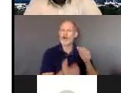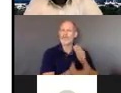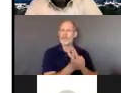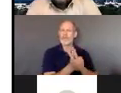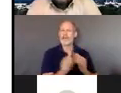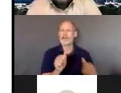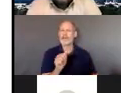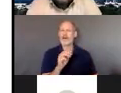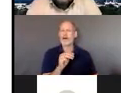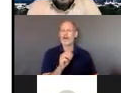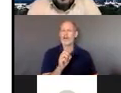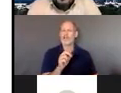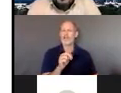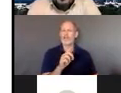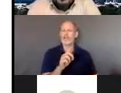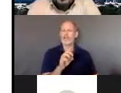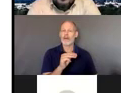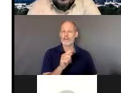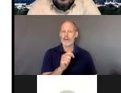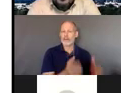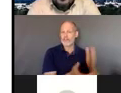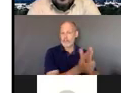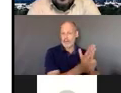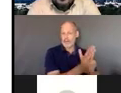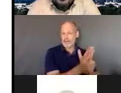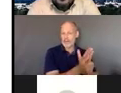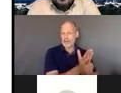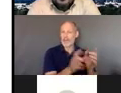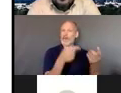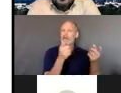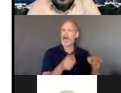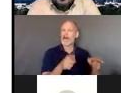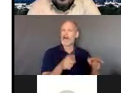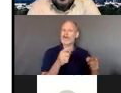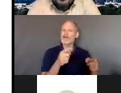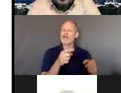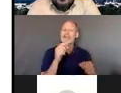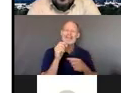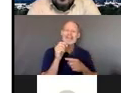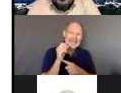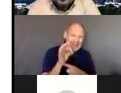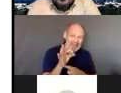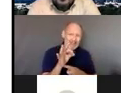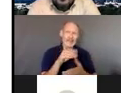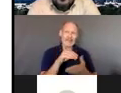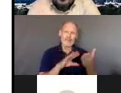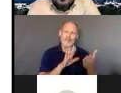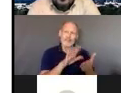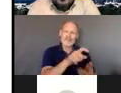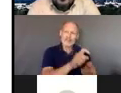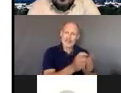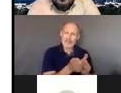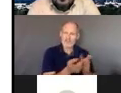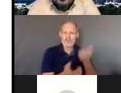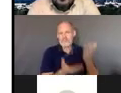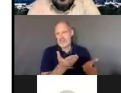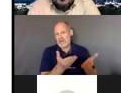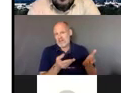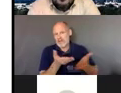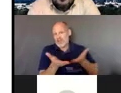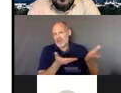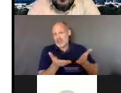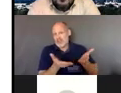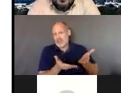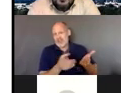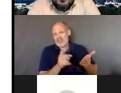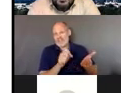general se hace cuando el estudiante tiene cambios en sus necesidades necesitan más o menos servicios y